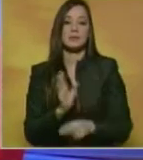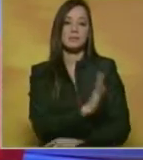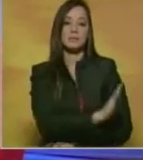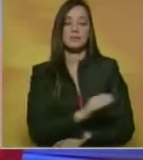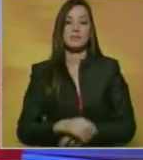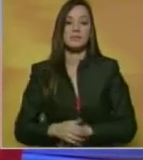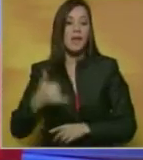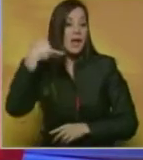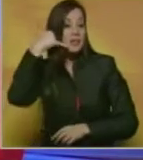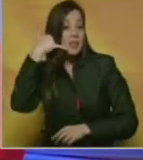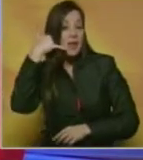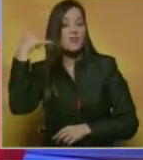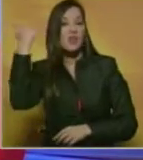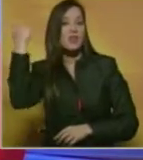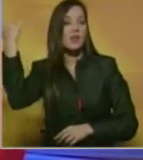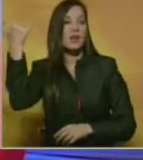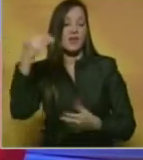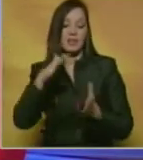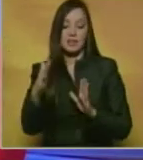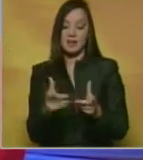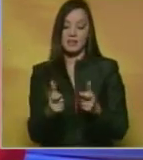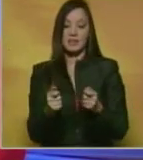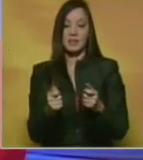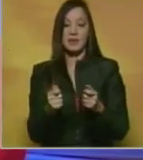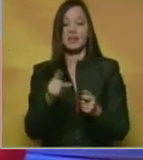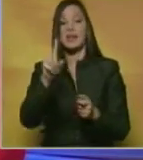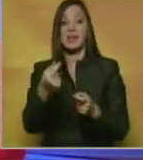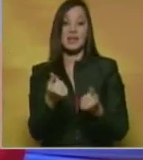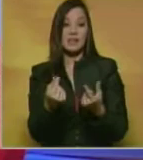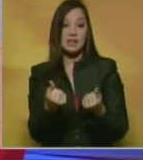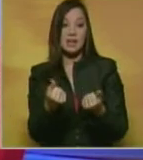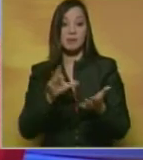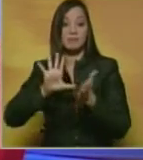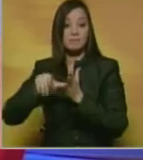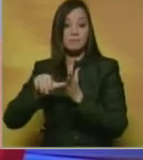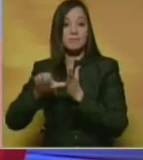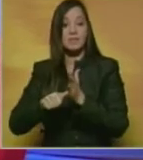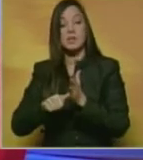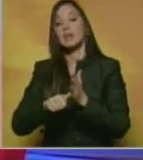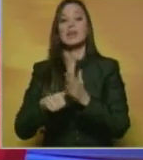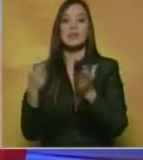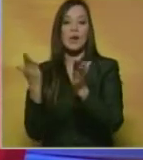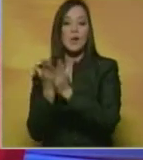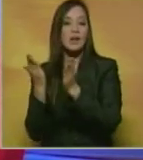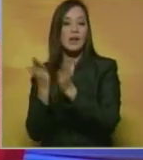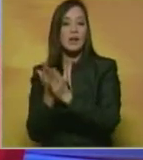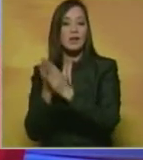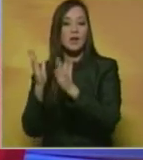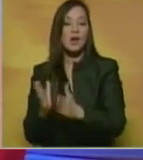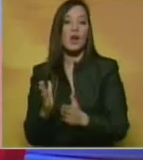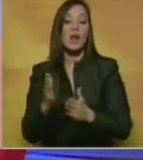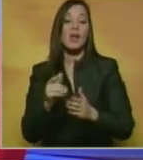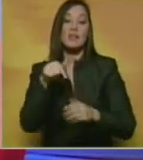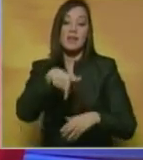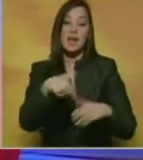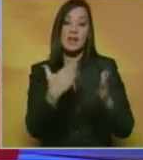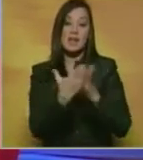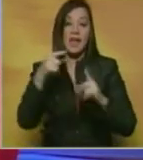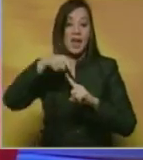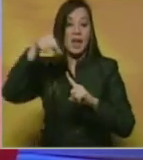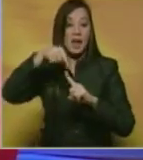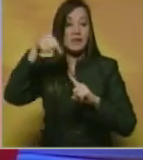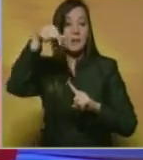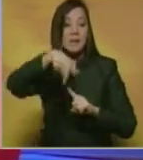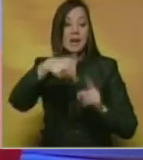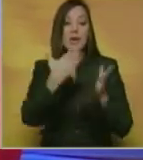Teléfonos inteligentes, tabletas electrónicas y dinero en efectivo fueron hurtados de un aula de clases del Colegio Cristo Rey de Altamira, aquí